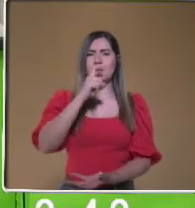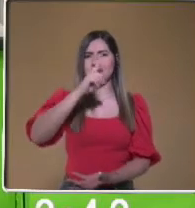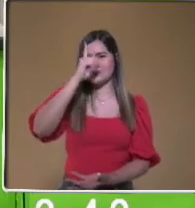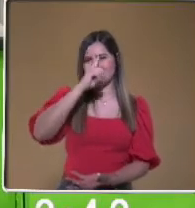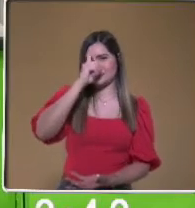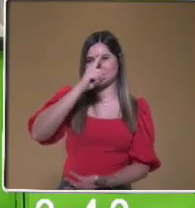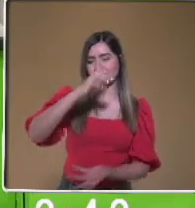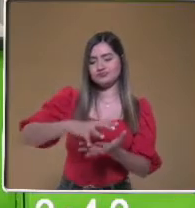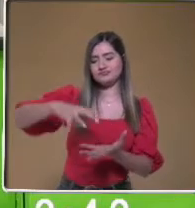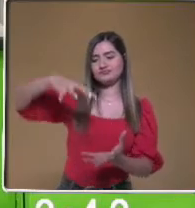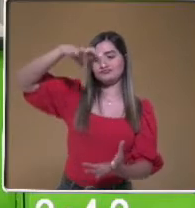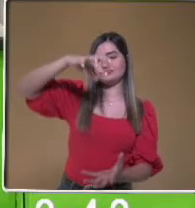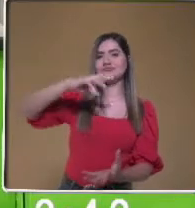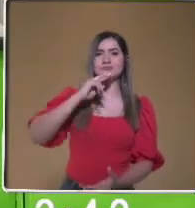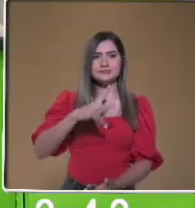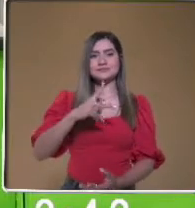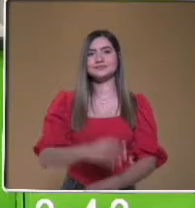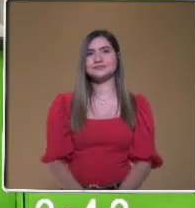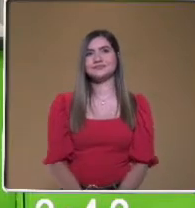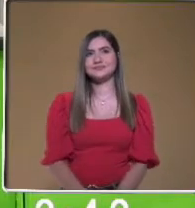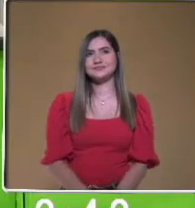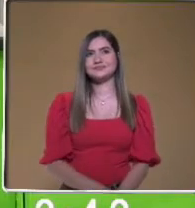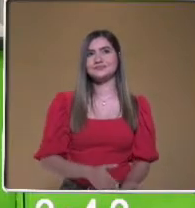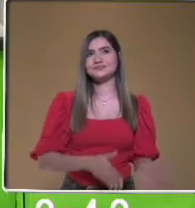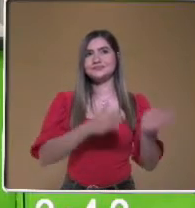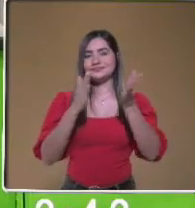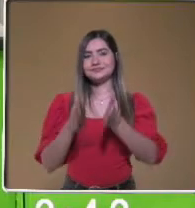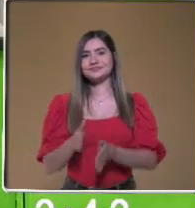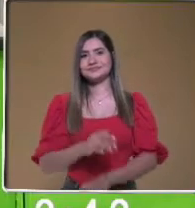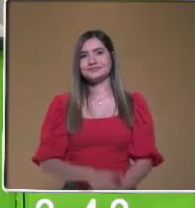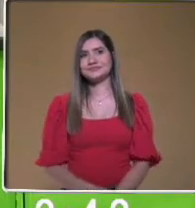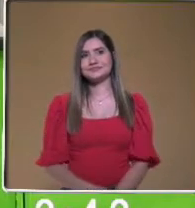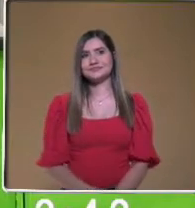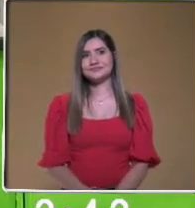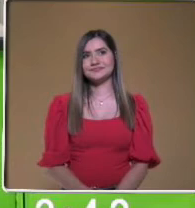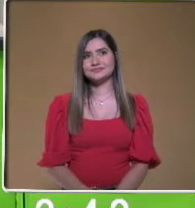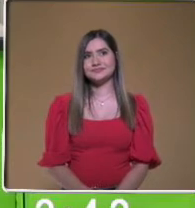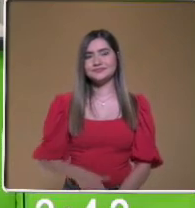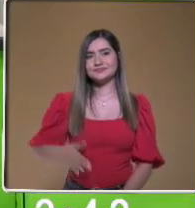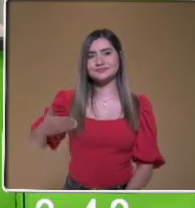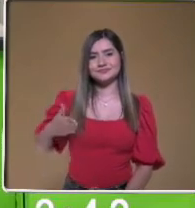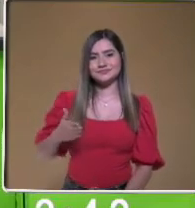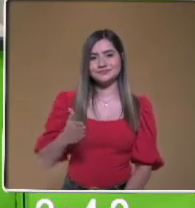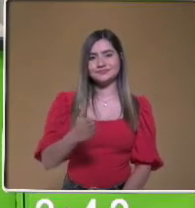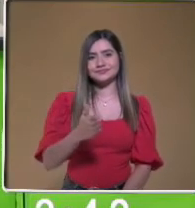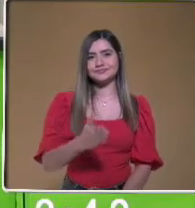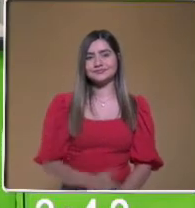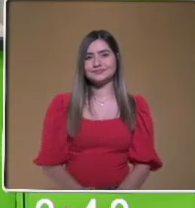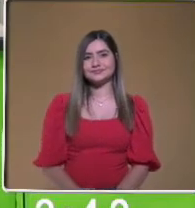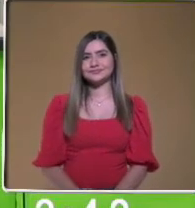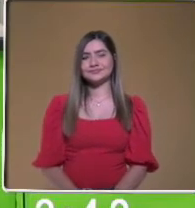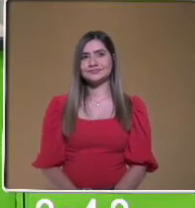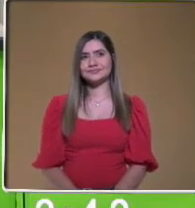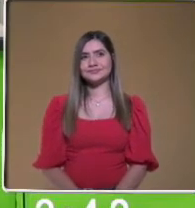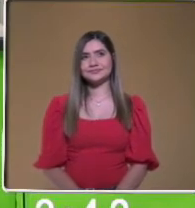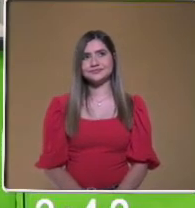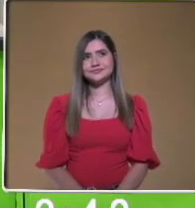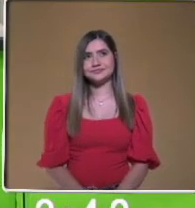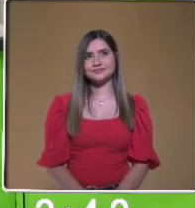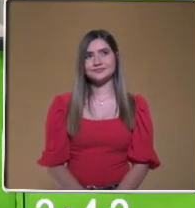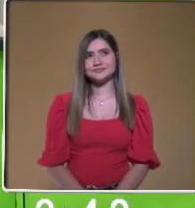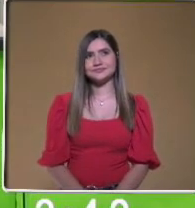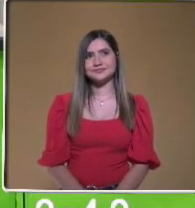desechemos tantas botellas. El siguiente sería los pescados, los mariscos, bueno, estos son consumos